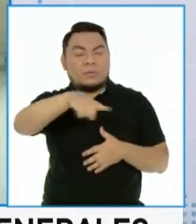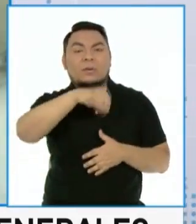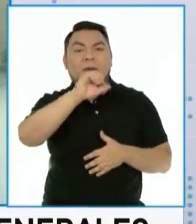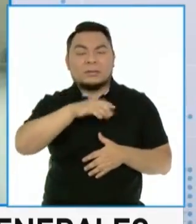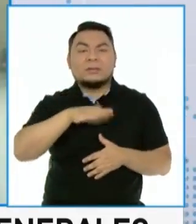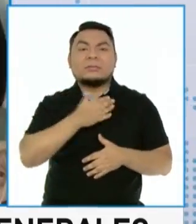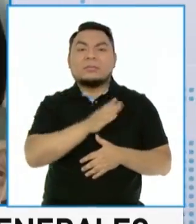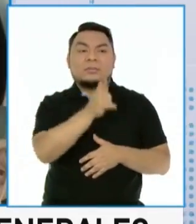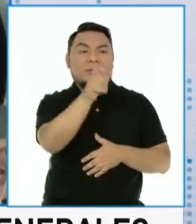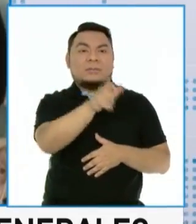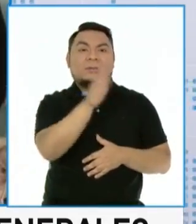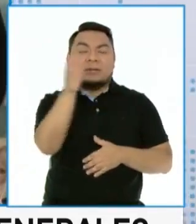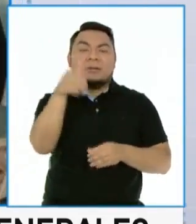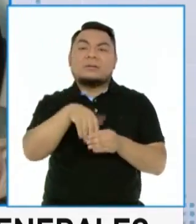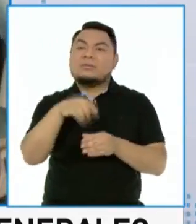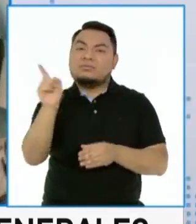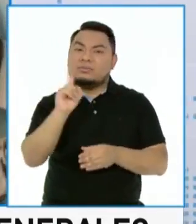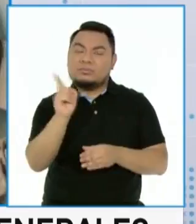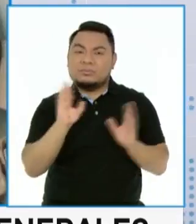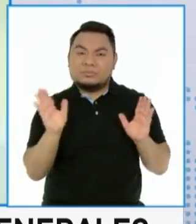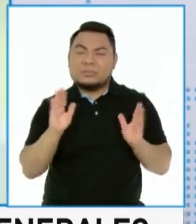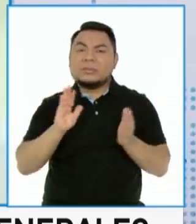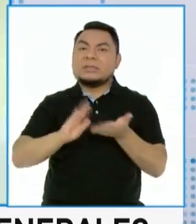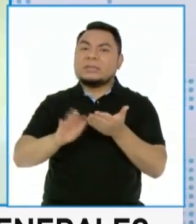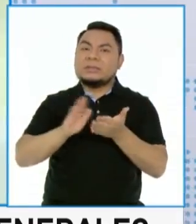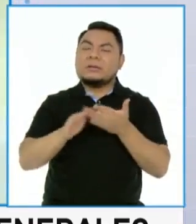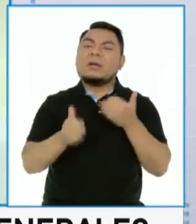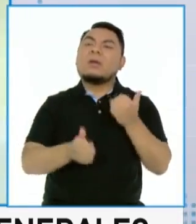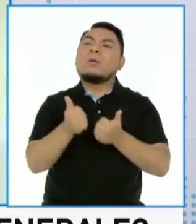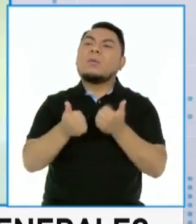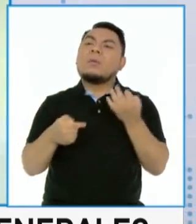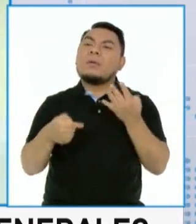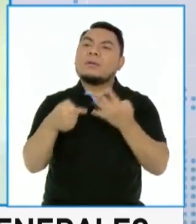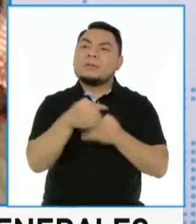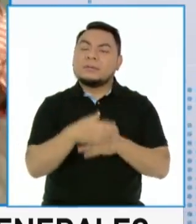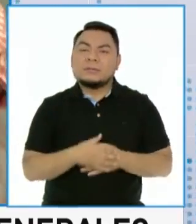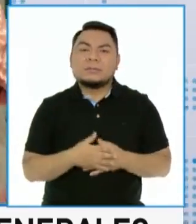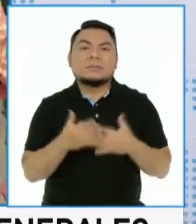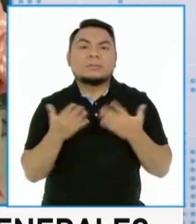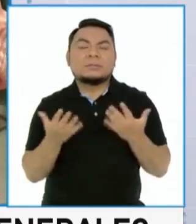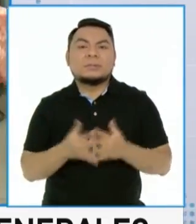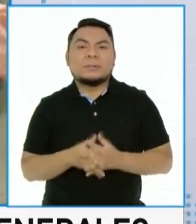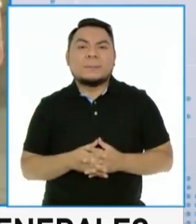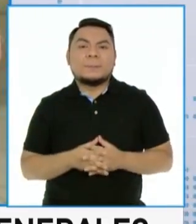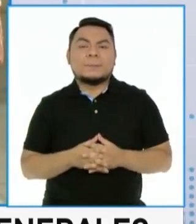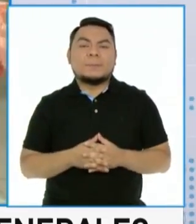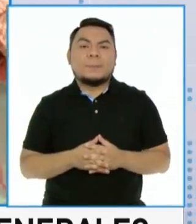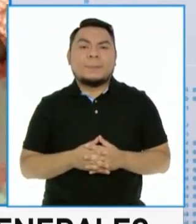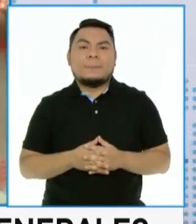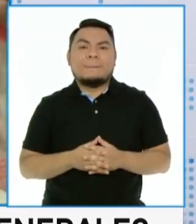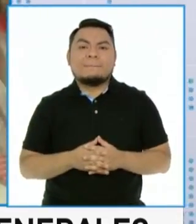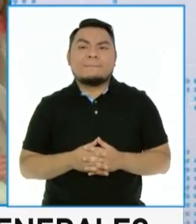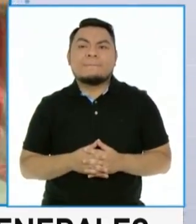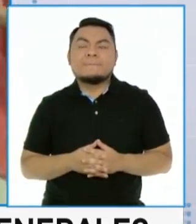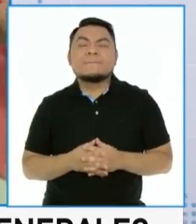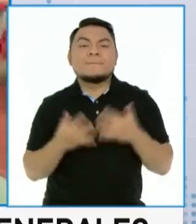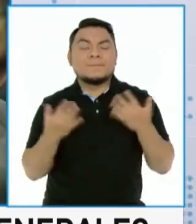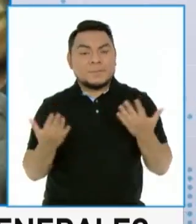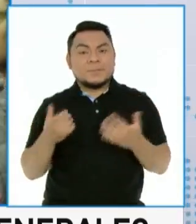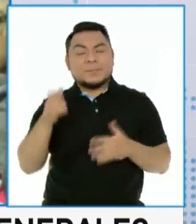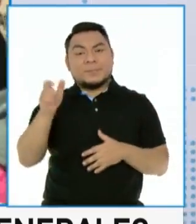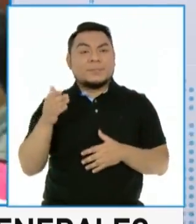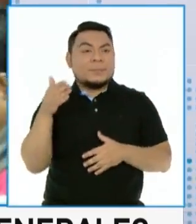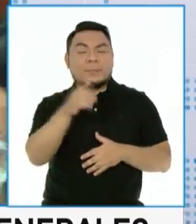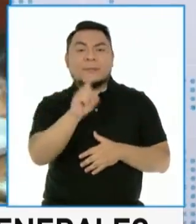poder dispensar y evitar ser considerados omisos. ¿Cuáles son todas las causales, digamos? Las causales